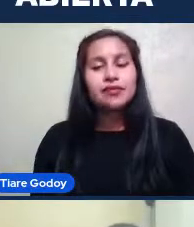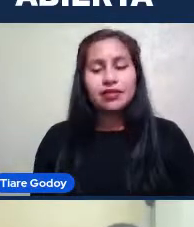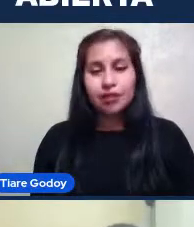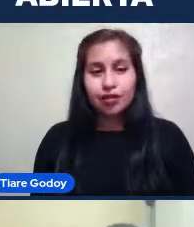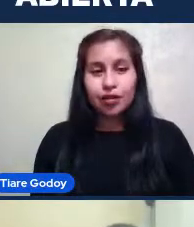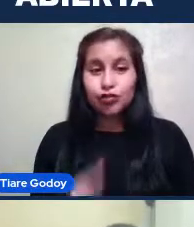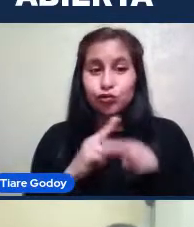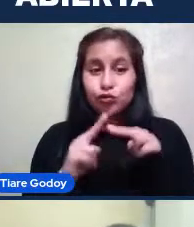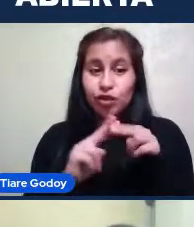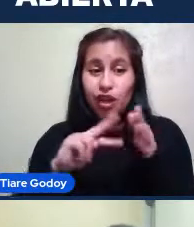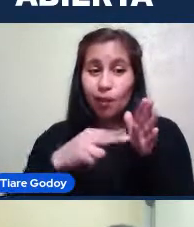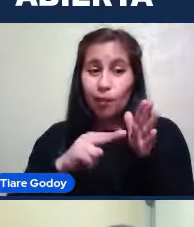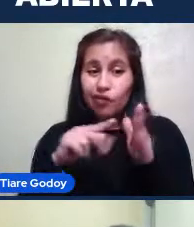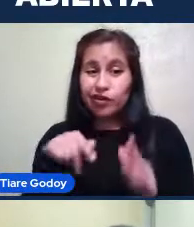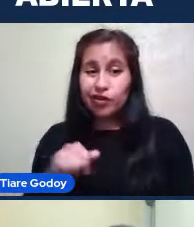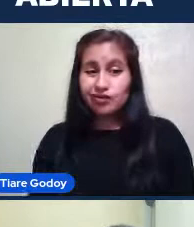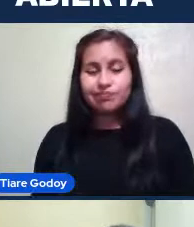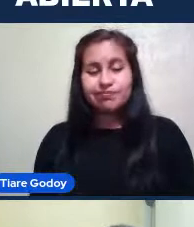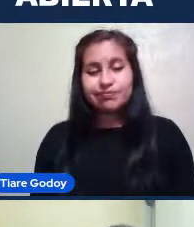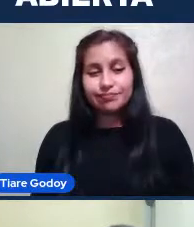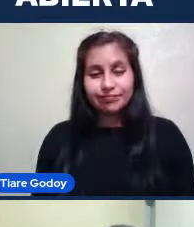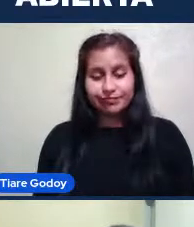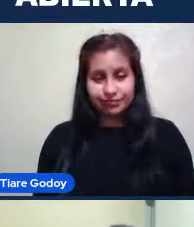¿Es Preferencias.